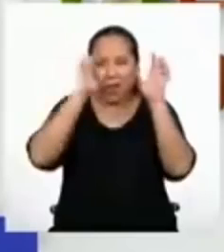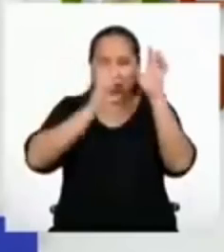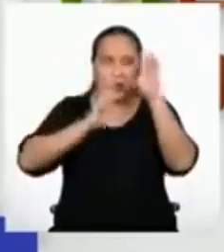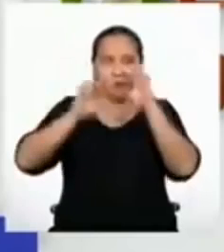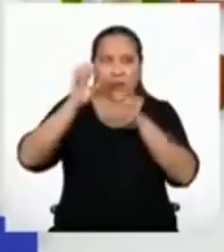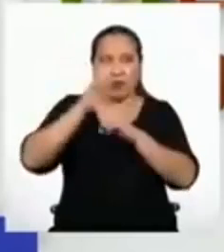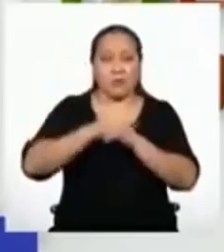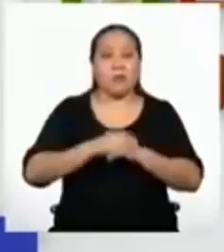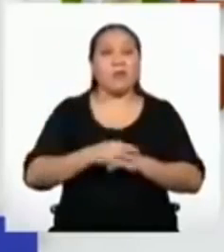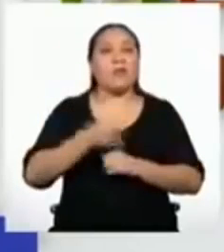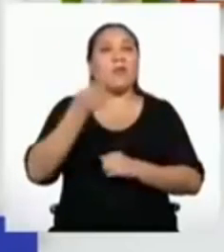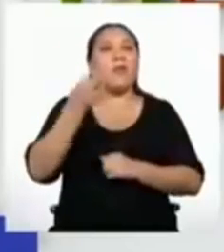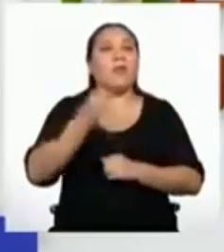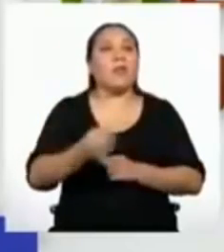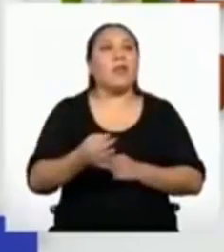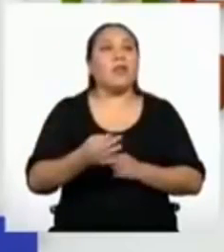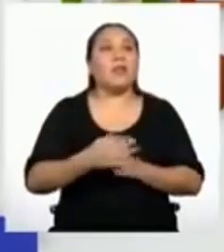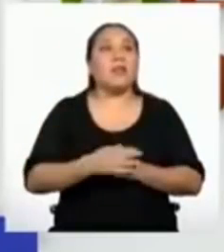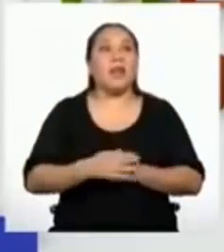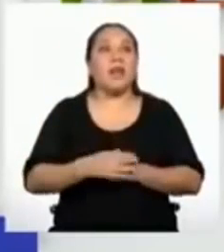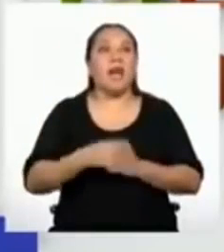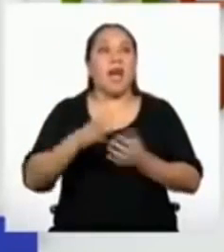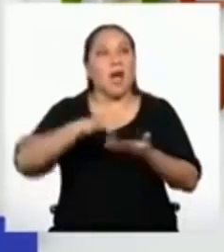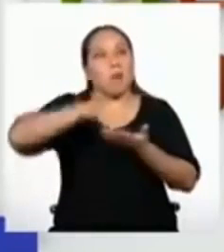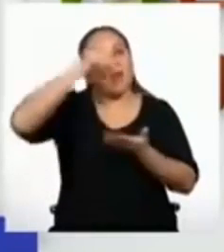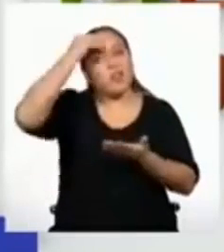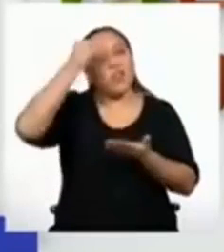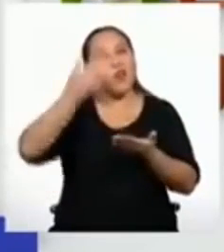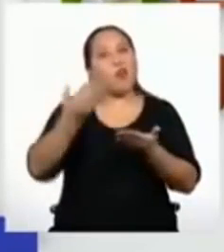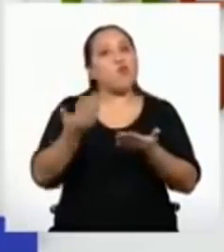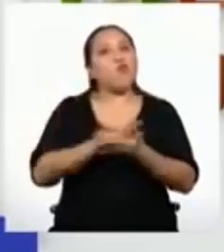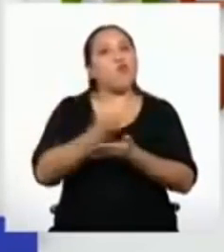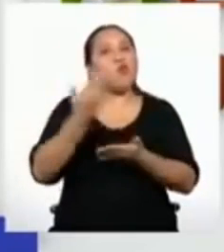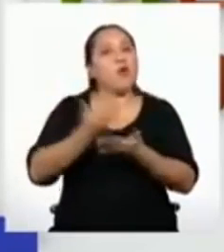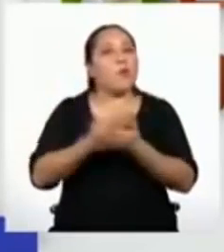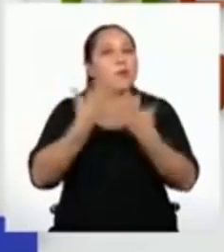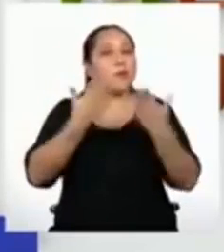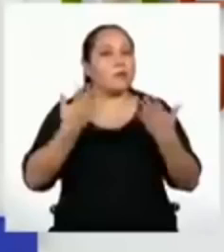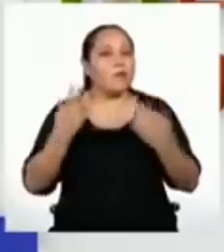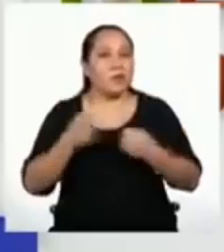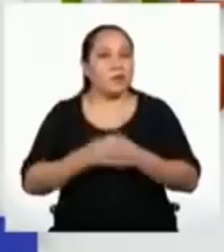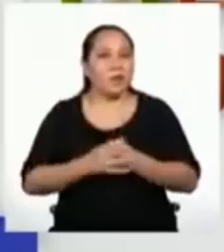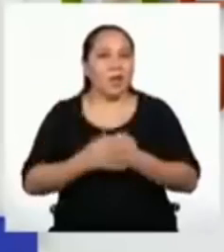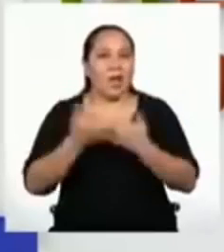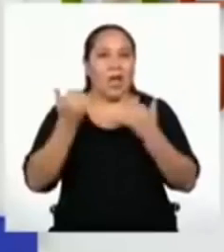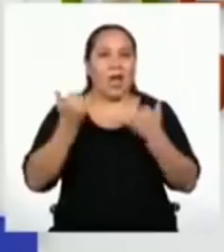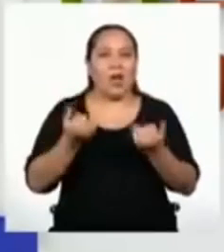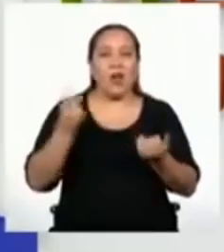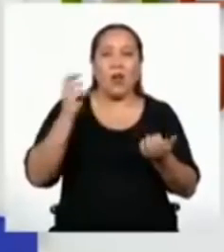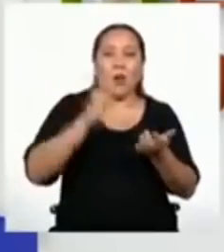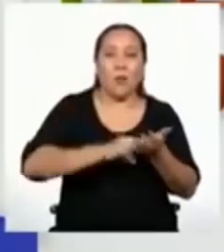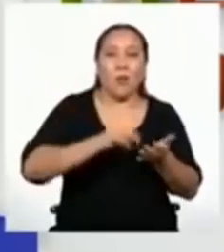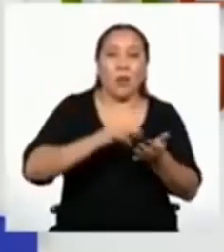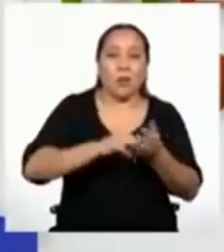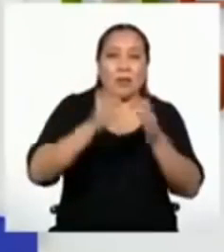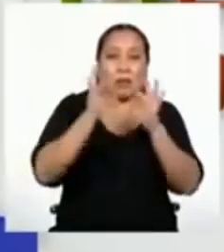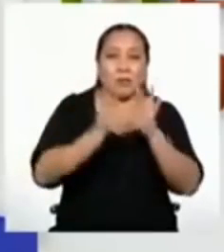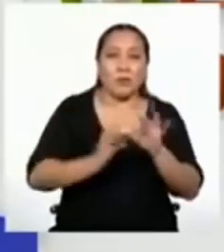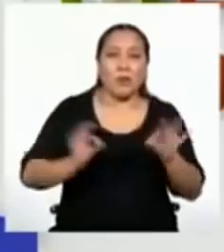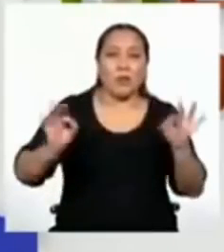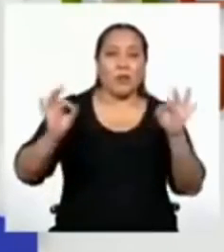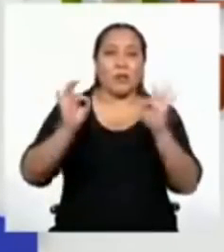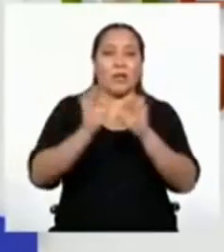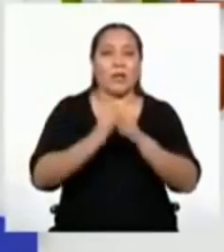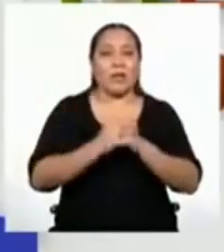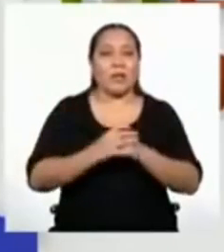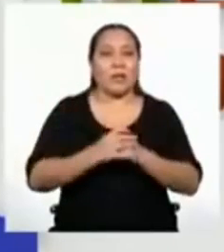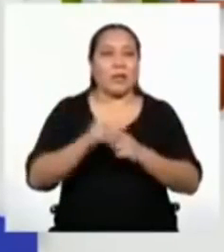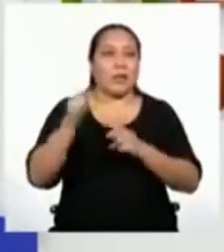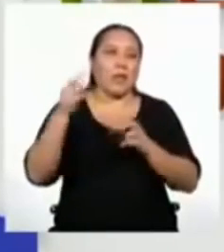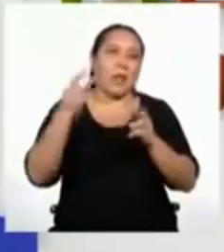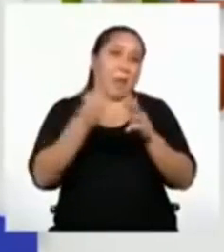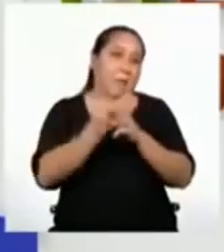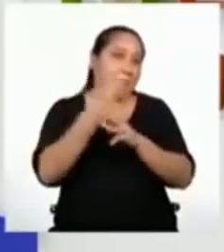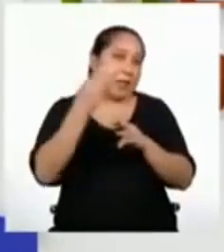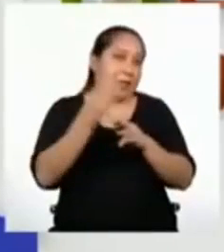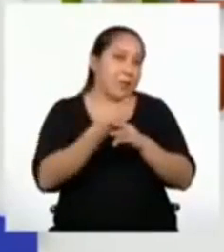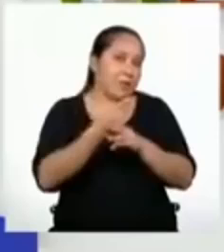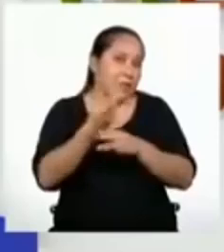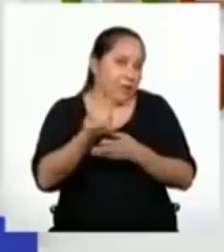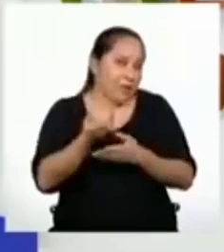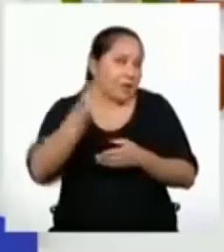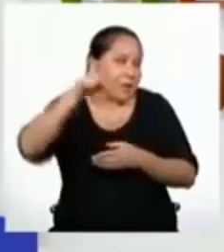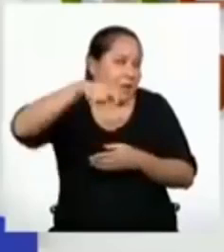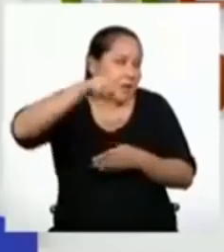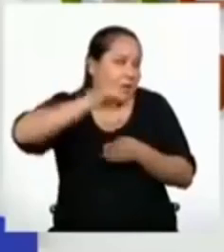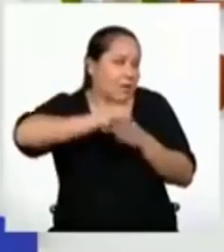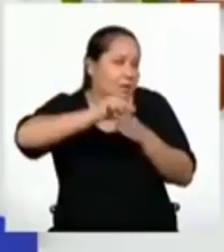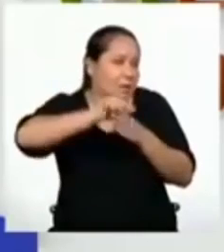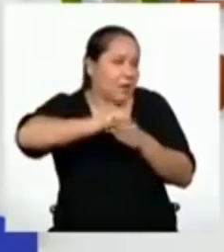Y, por supuesto, hayan aprendido cosas nuevas también. Ahora, lo más importante. Como la matemática es cuestión